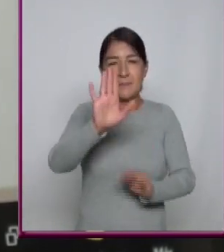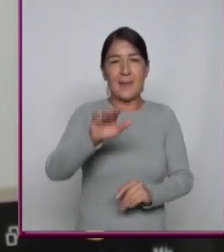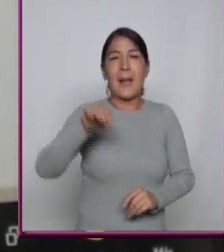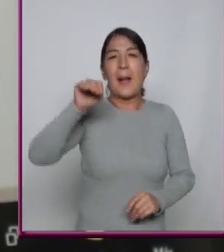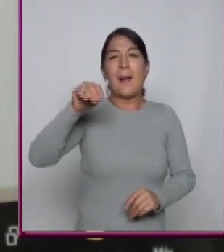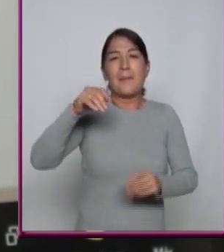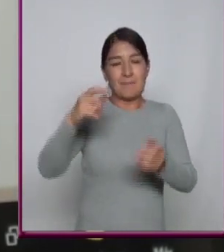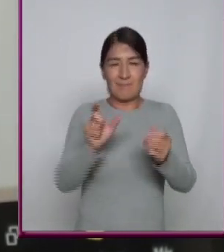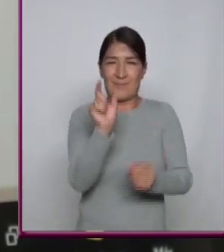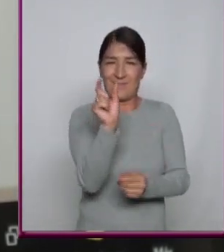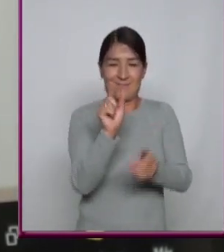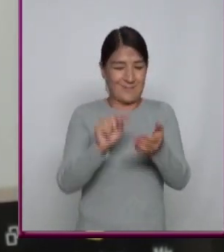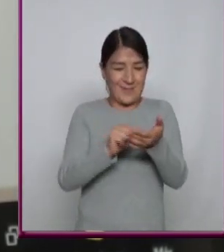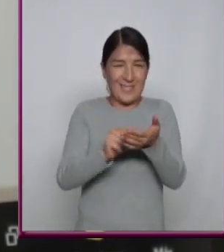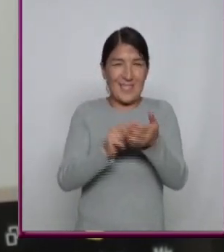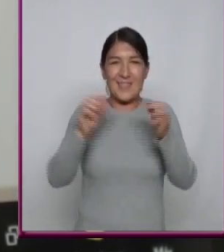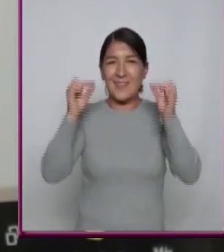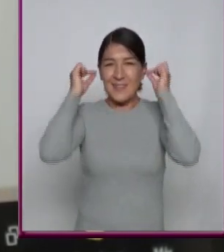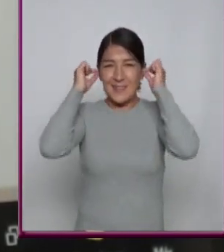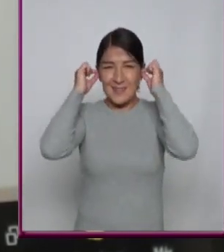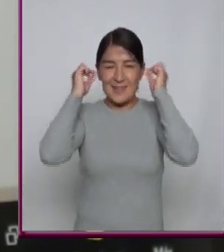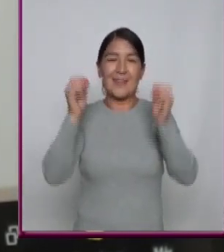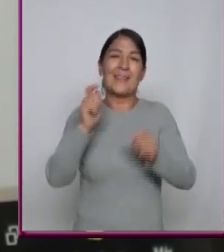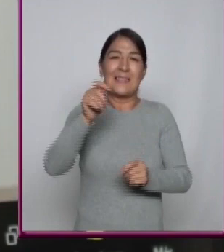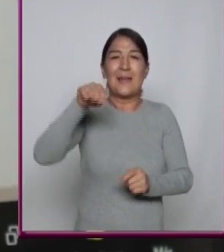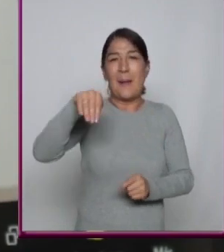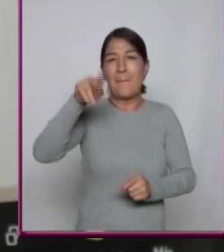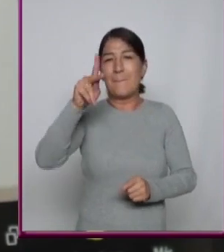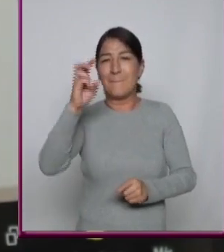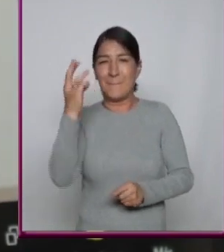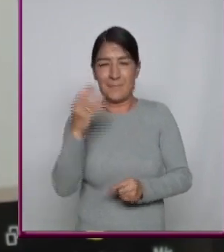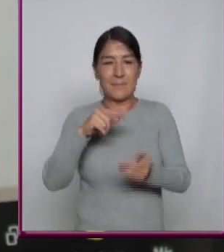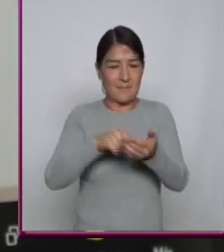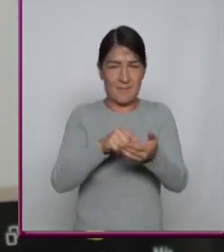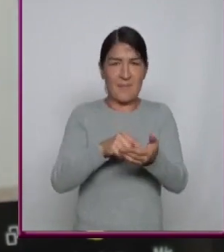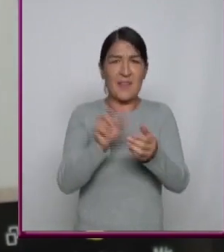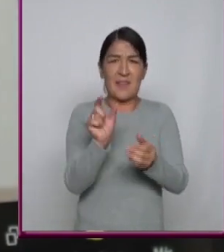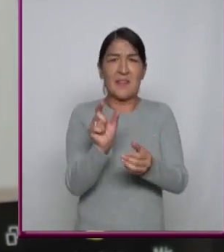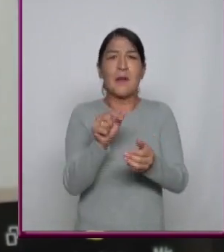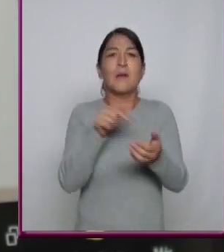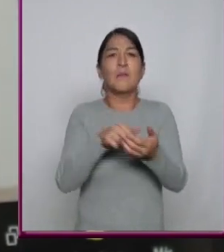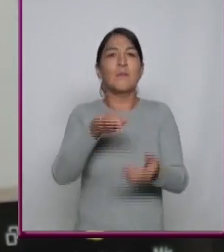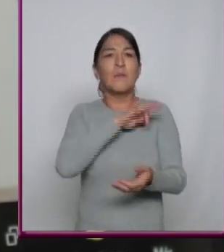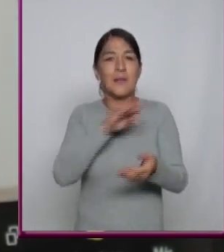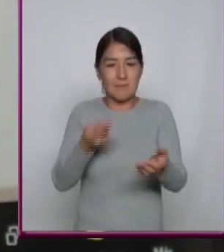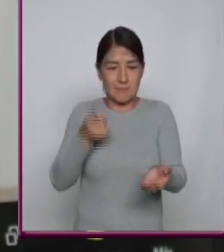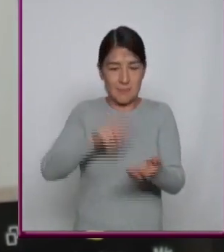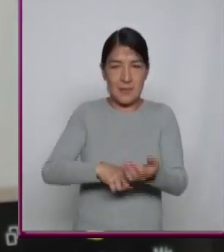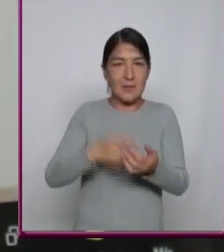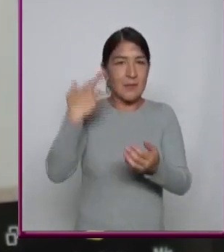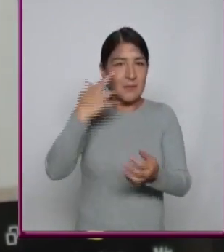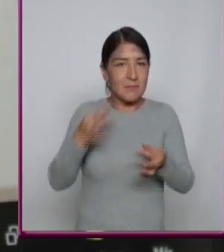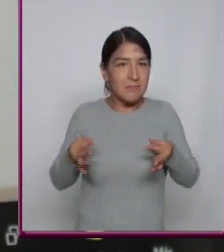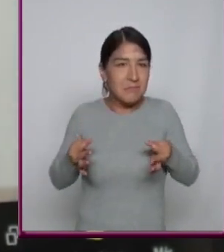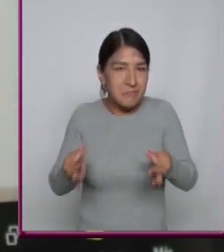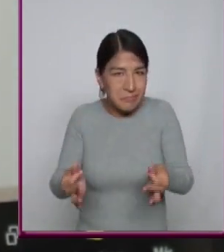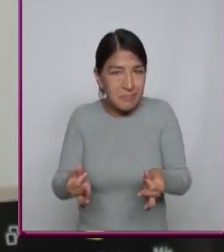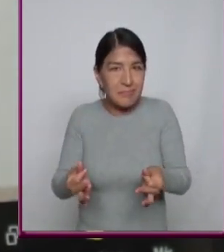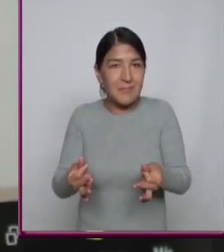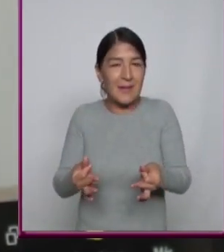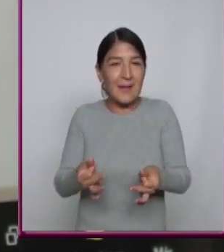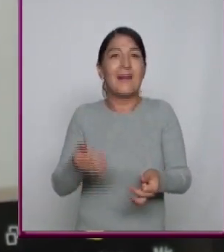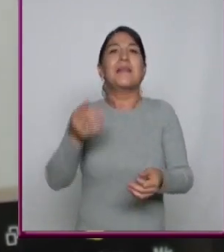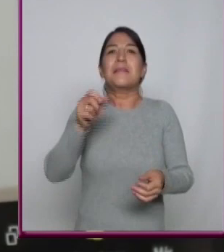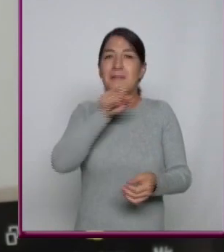El MP3 Comprime Con cierta calidad Y Ha